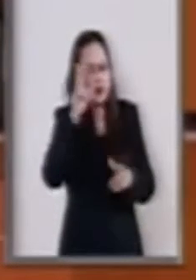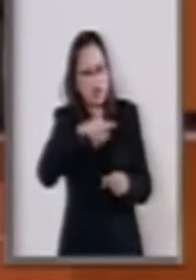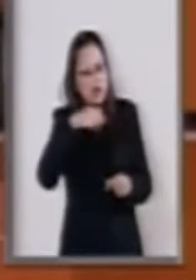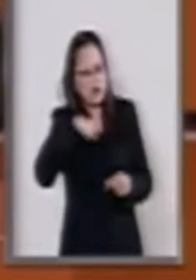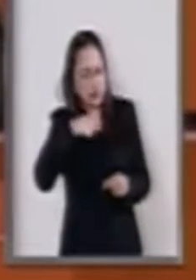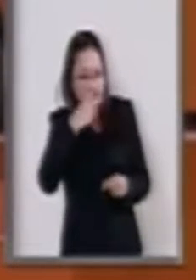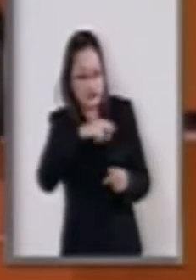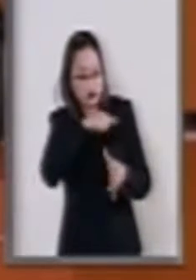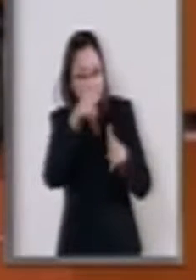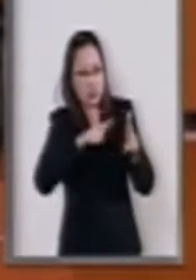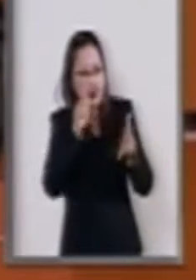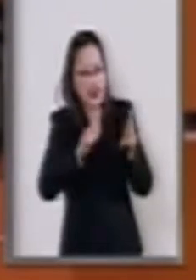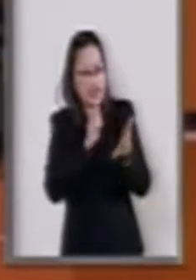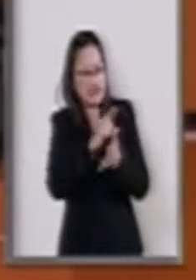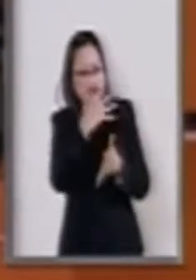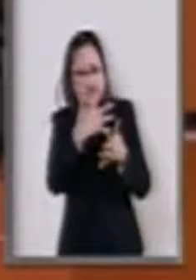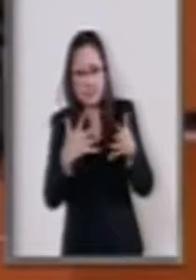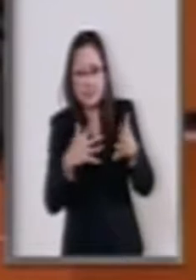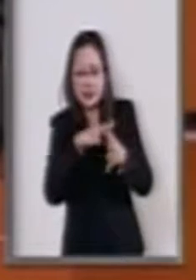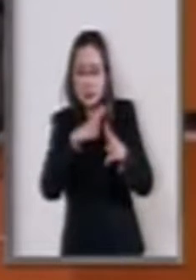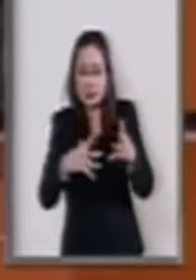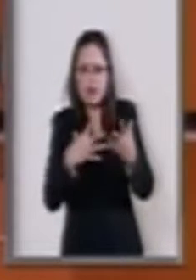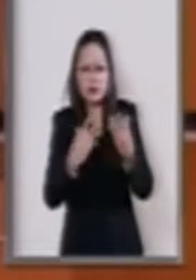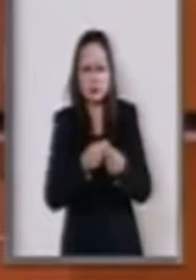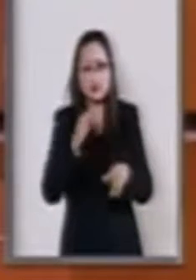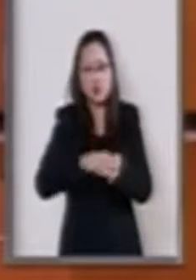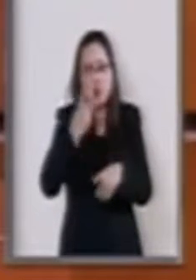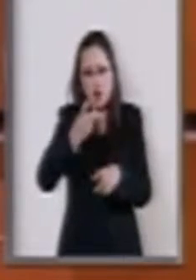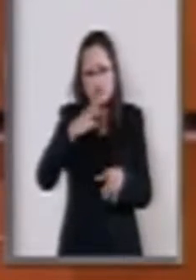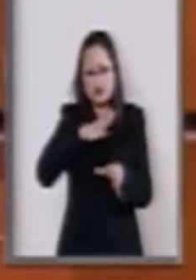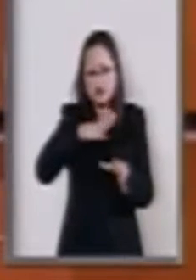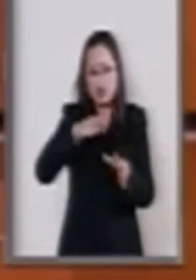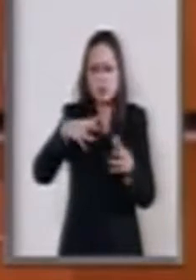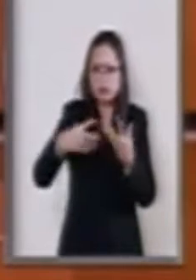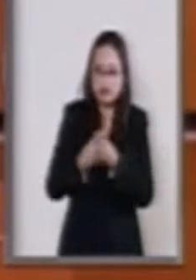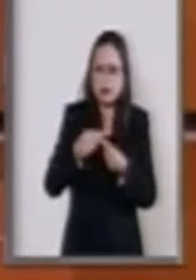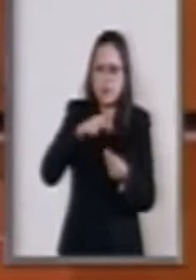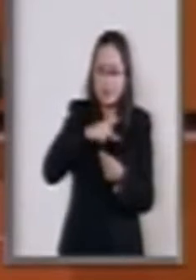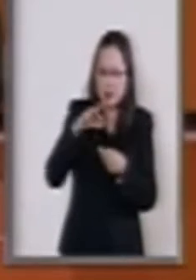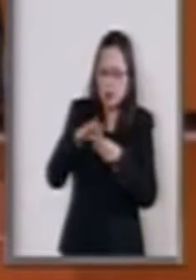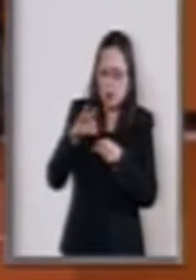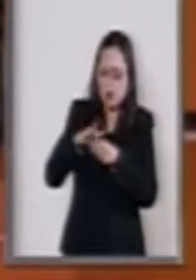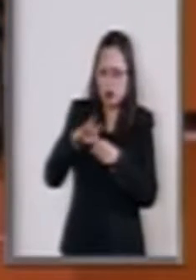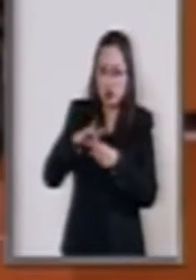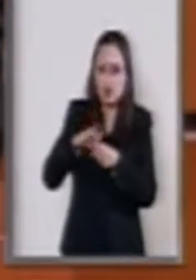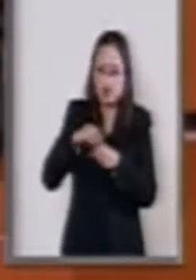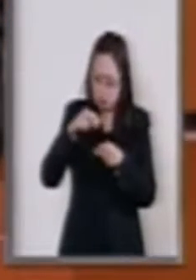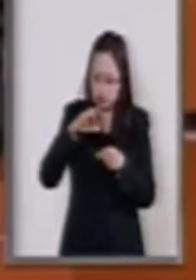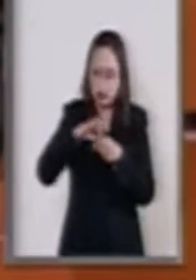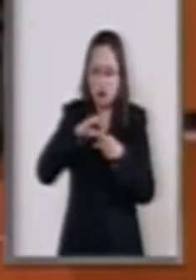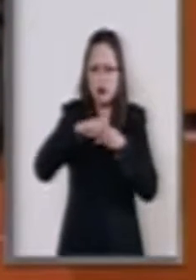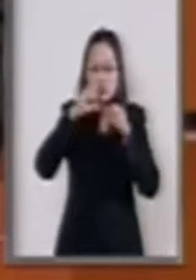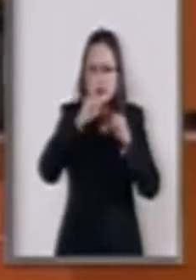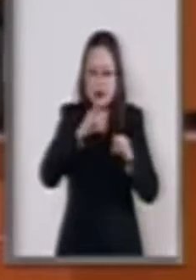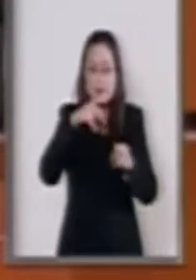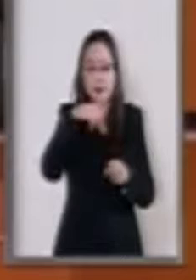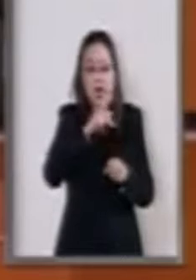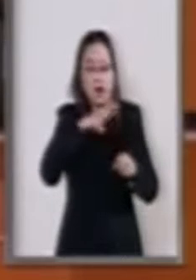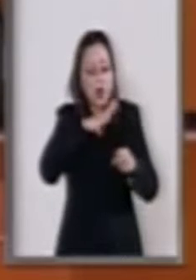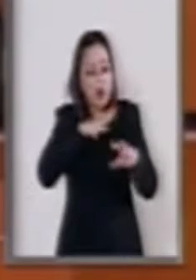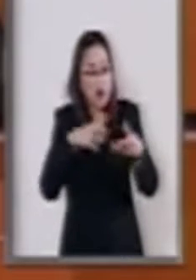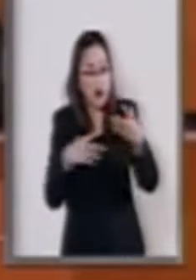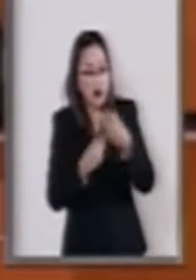algunos puntos que se pueden mejorar. Por ello, junto con mi voto a favor de la consolidación